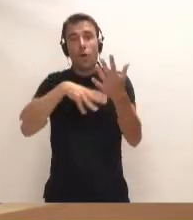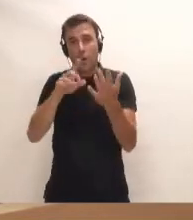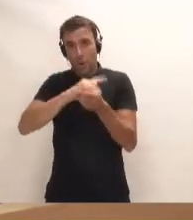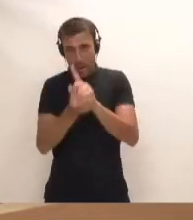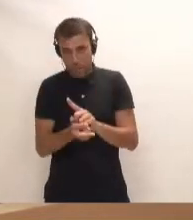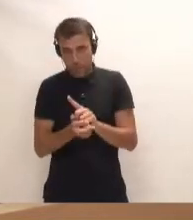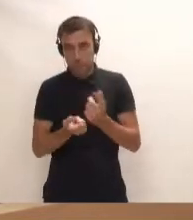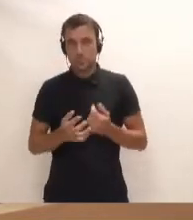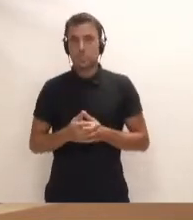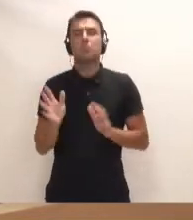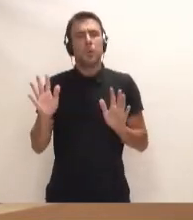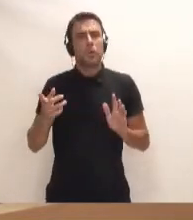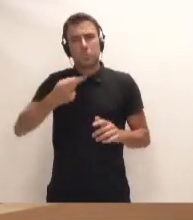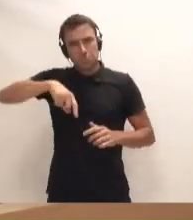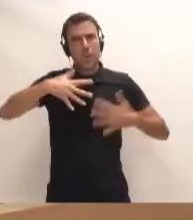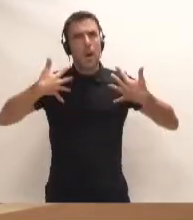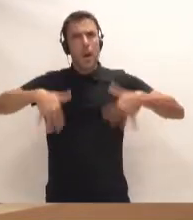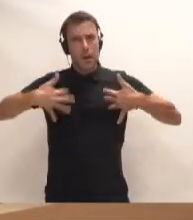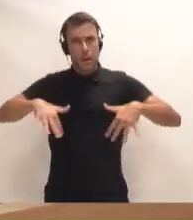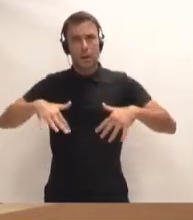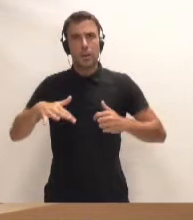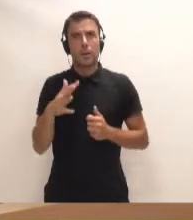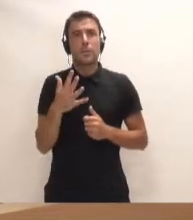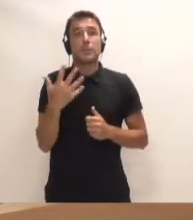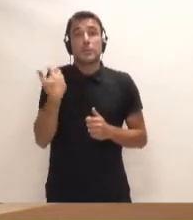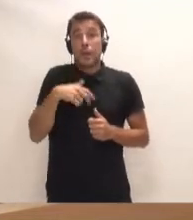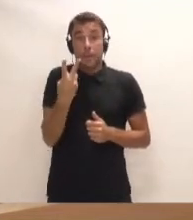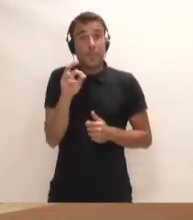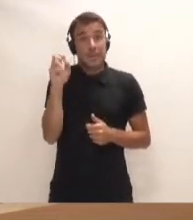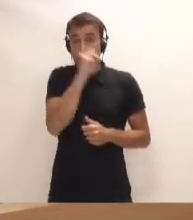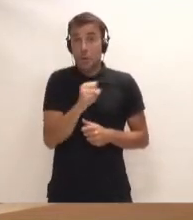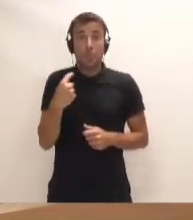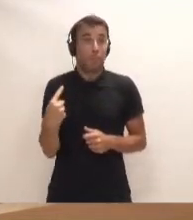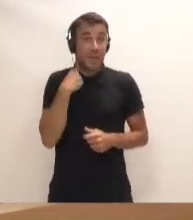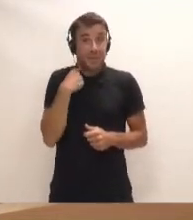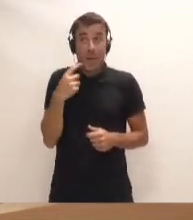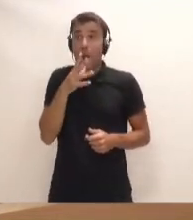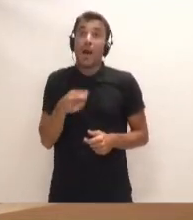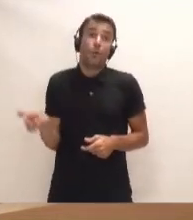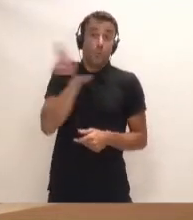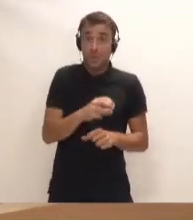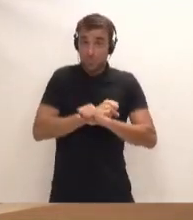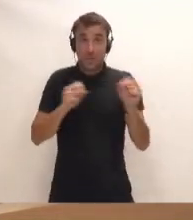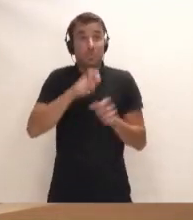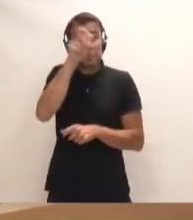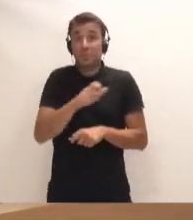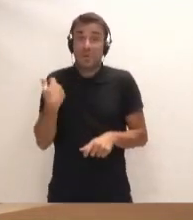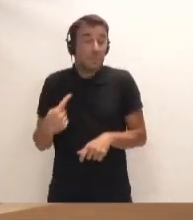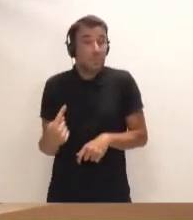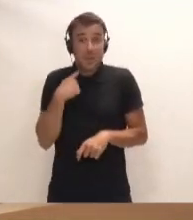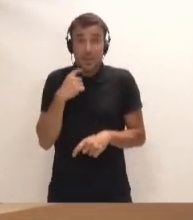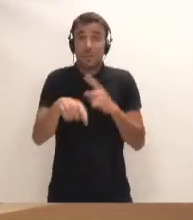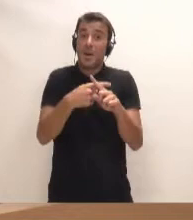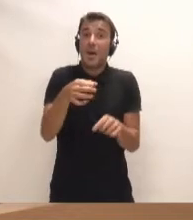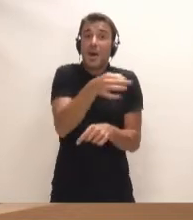nos alegramos de que ya una vez que hayamos perdido estos 20 años, que no vamos a poder recuperarlo y la ciudadanía no lo va a poder recuperar y las Islas